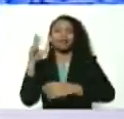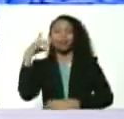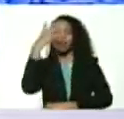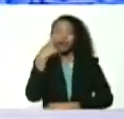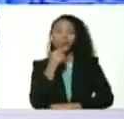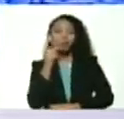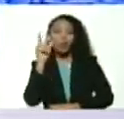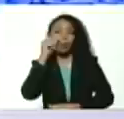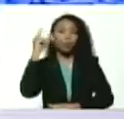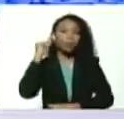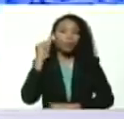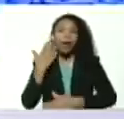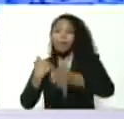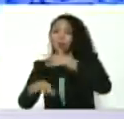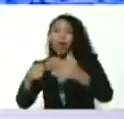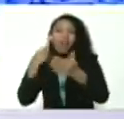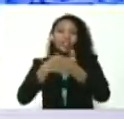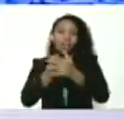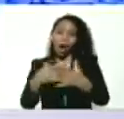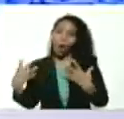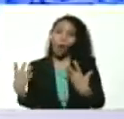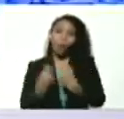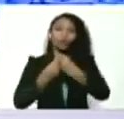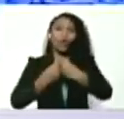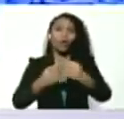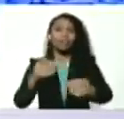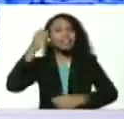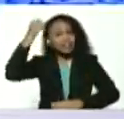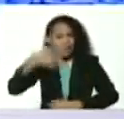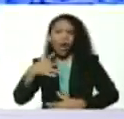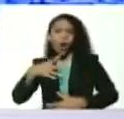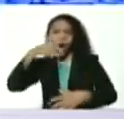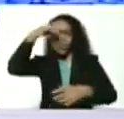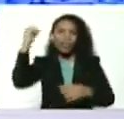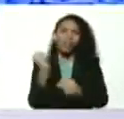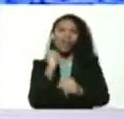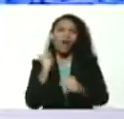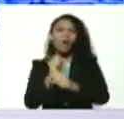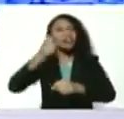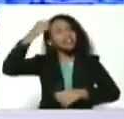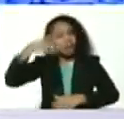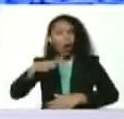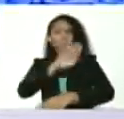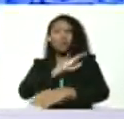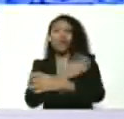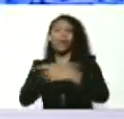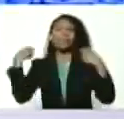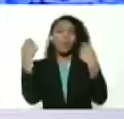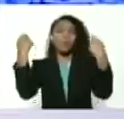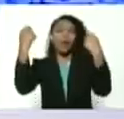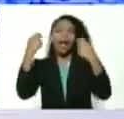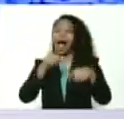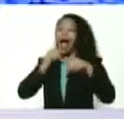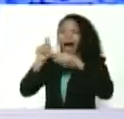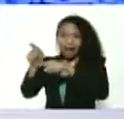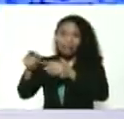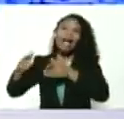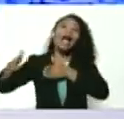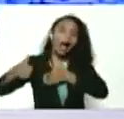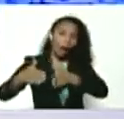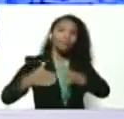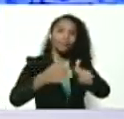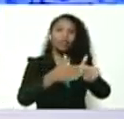muchachas vamos a la batalla juntos creo en la clase obrera creo en el poder popular y ese es el camino